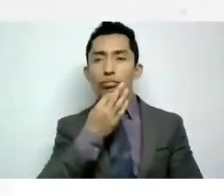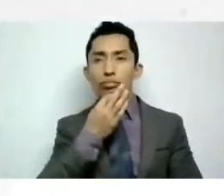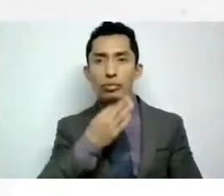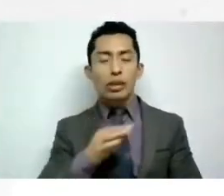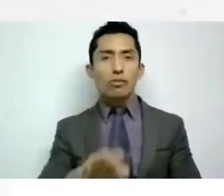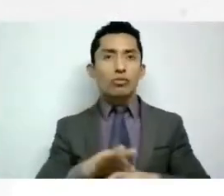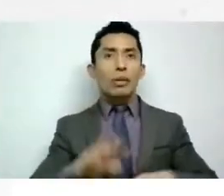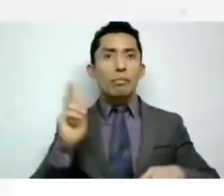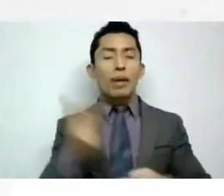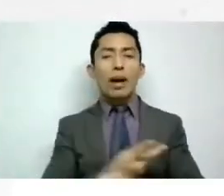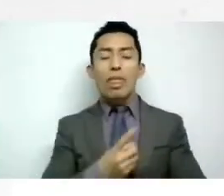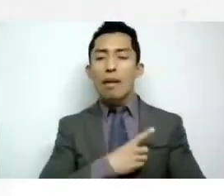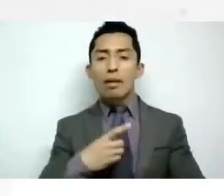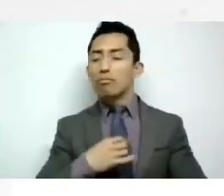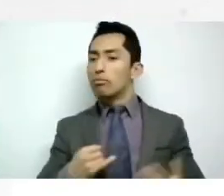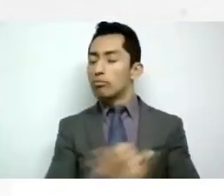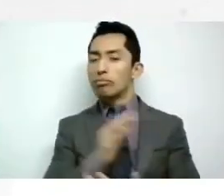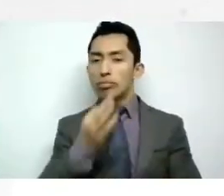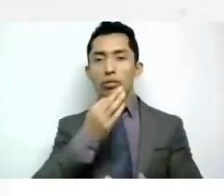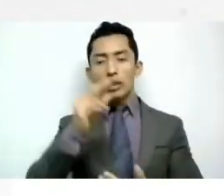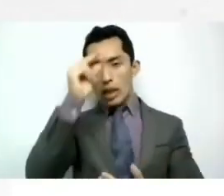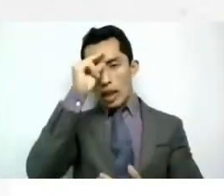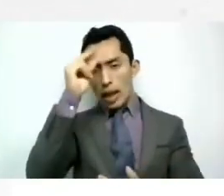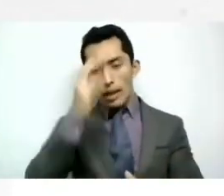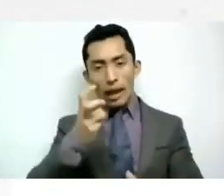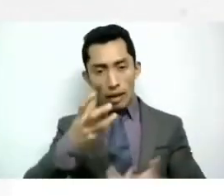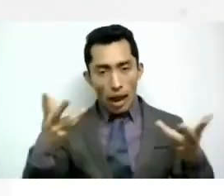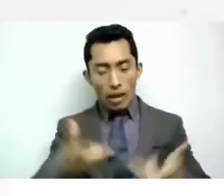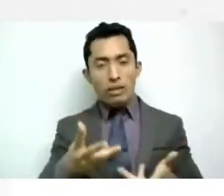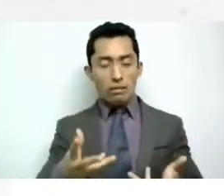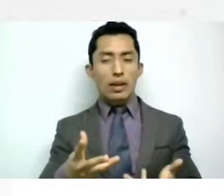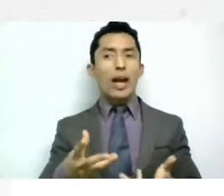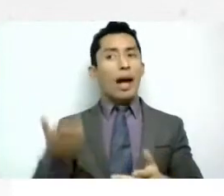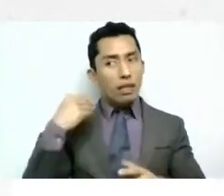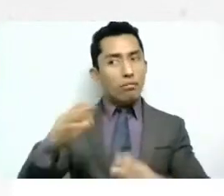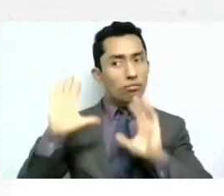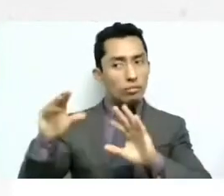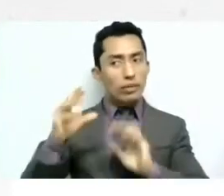saber actuar sepan cómo reaccionar entonces